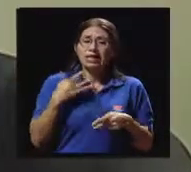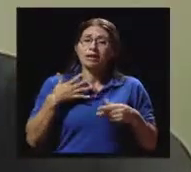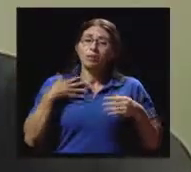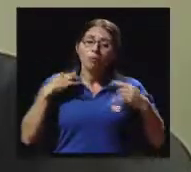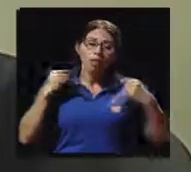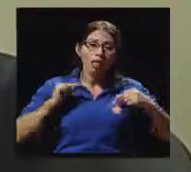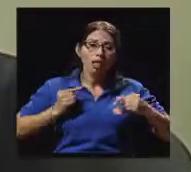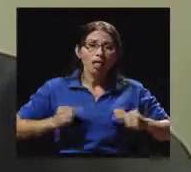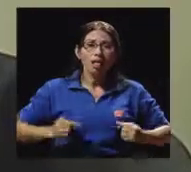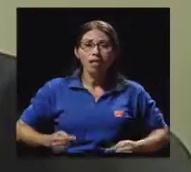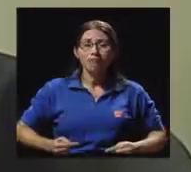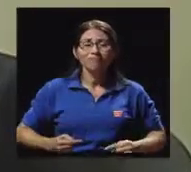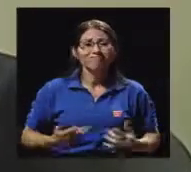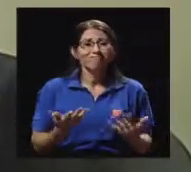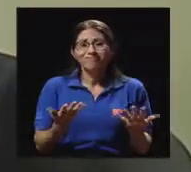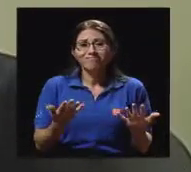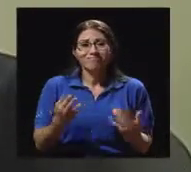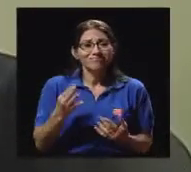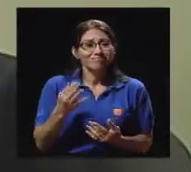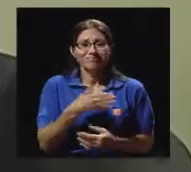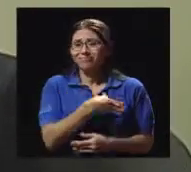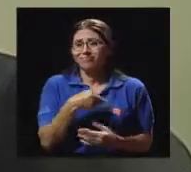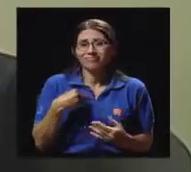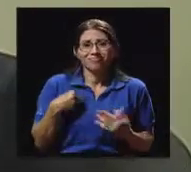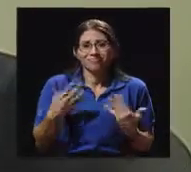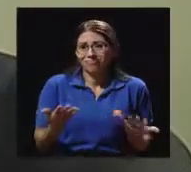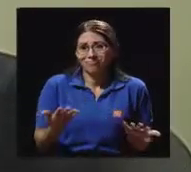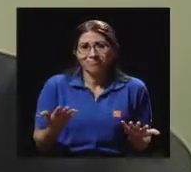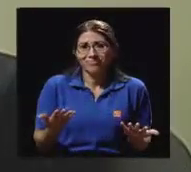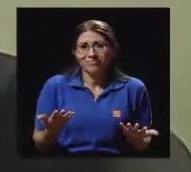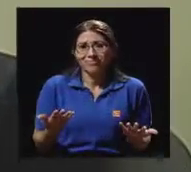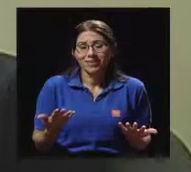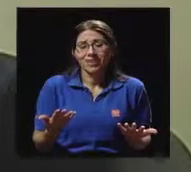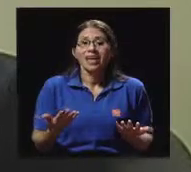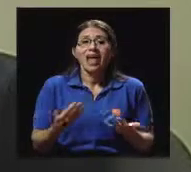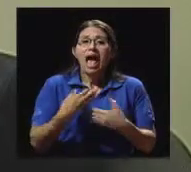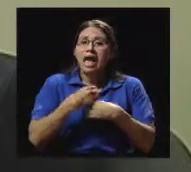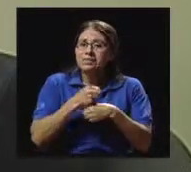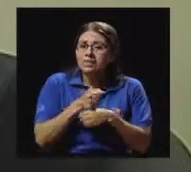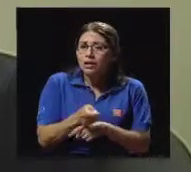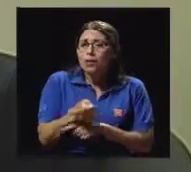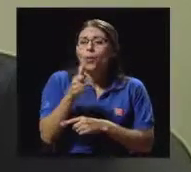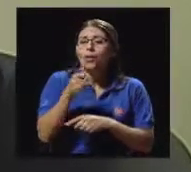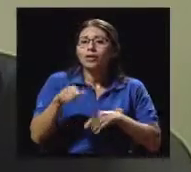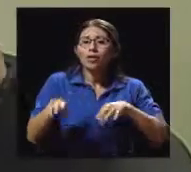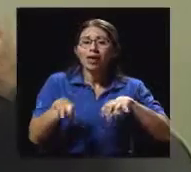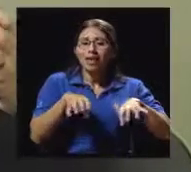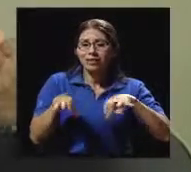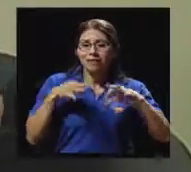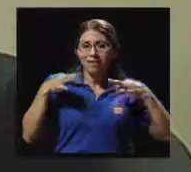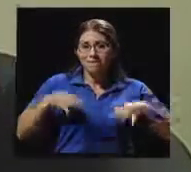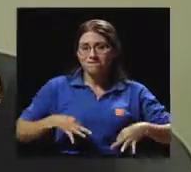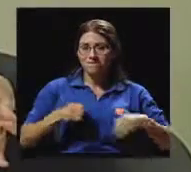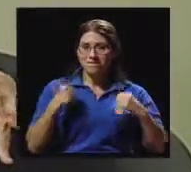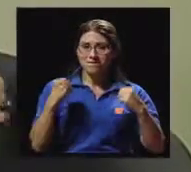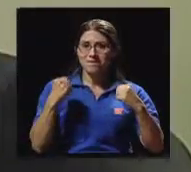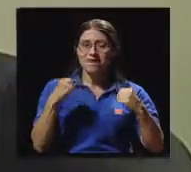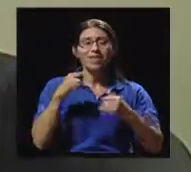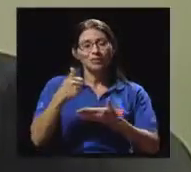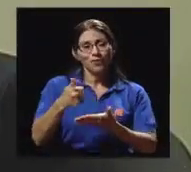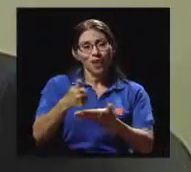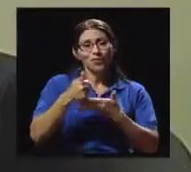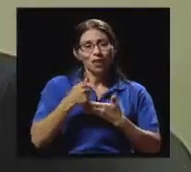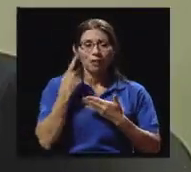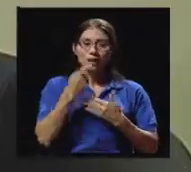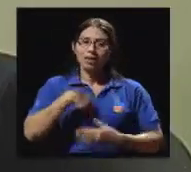que a ninguna de las mujeres creo que nos gusta, y el hacer un poquito de actividad, esto nos va a ayudar a liberarnos